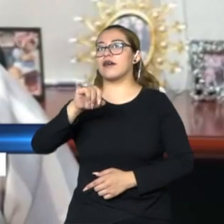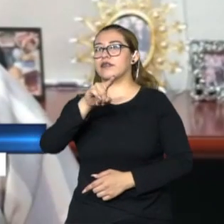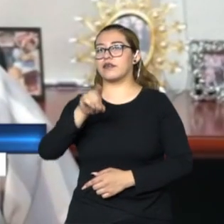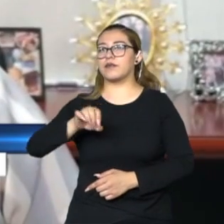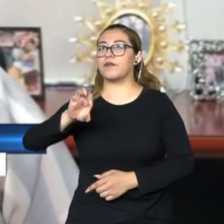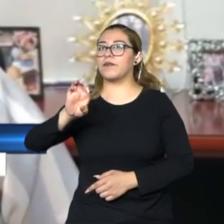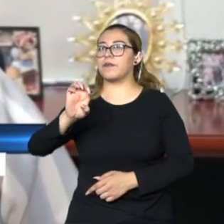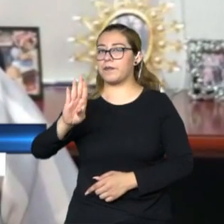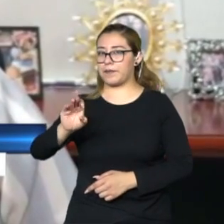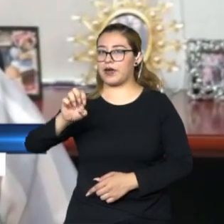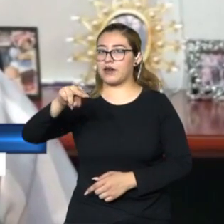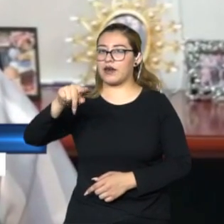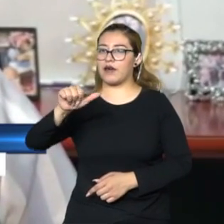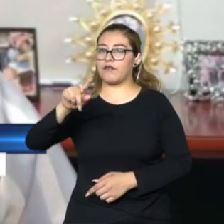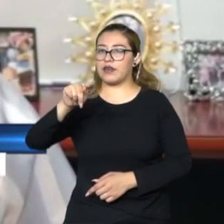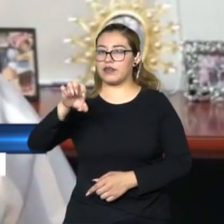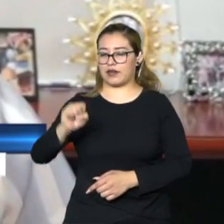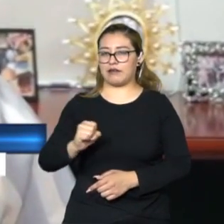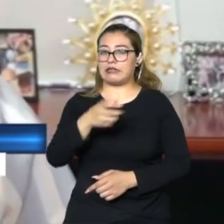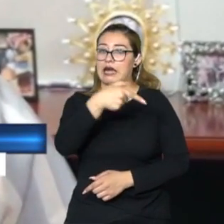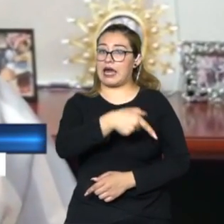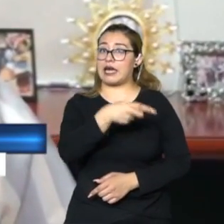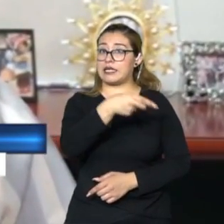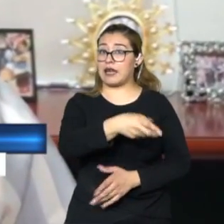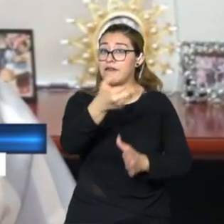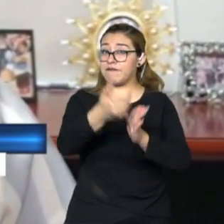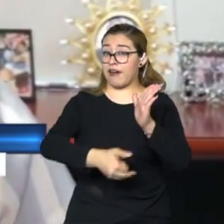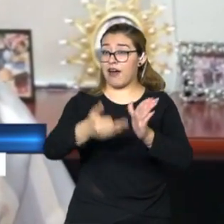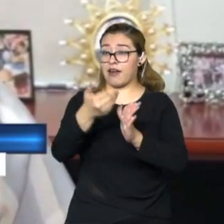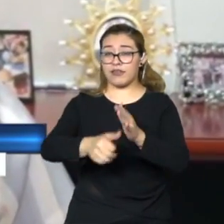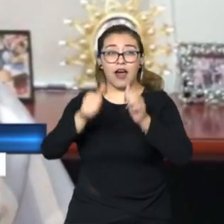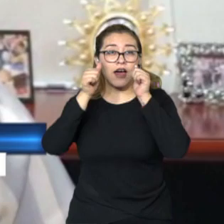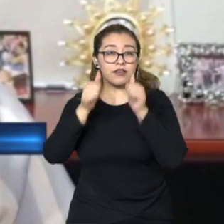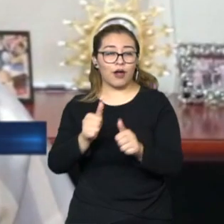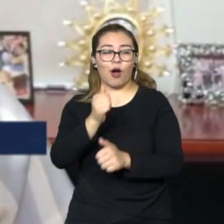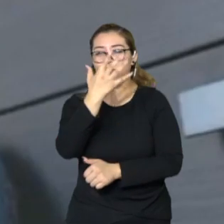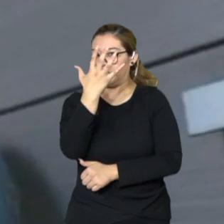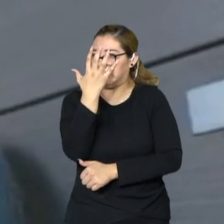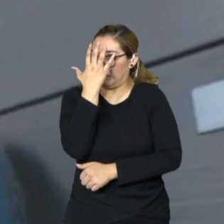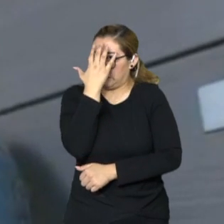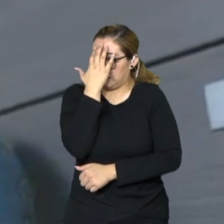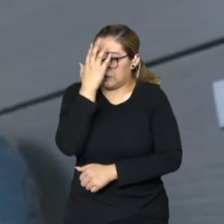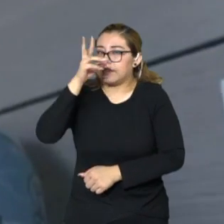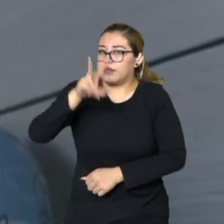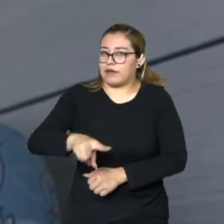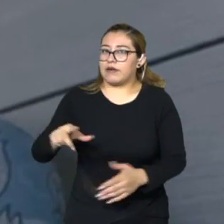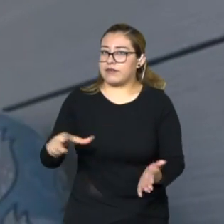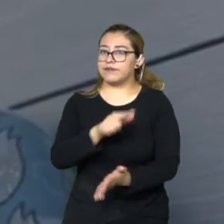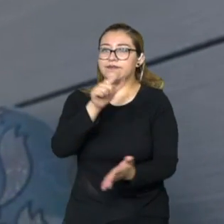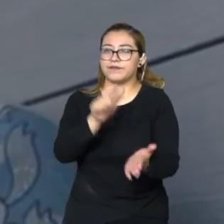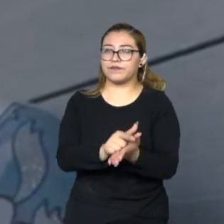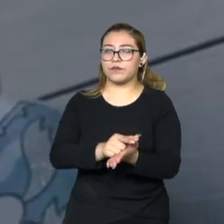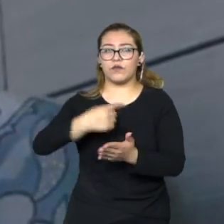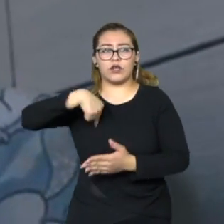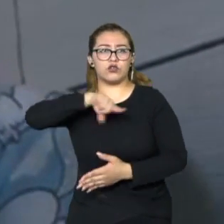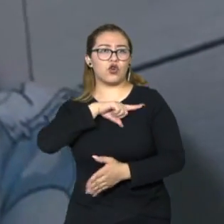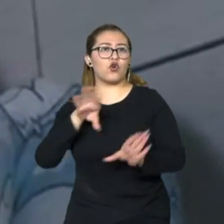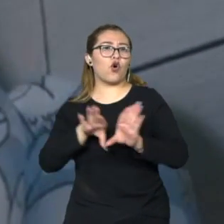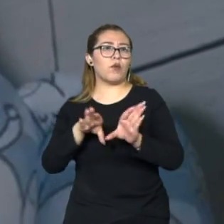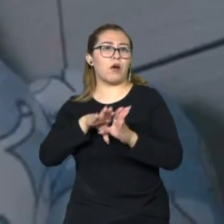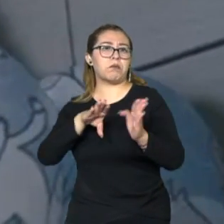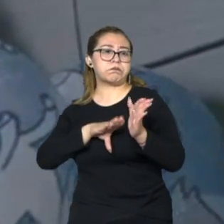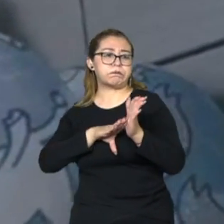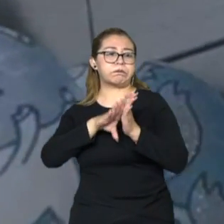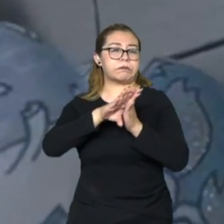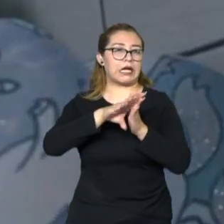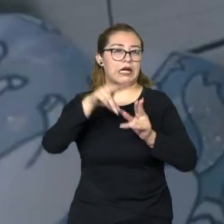debería de darles vergüenza la falta de atención que han estado poniendo a la alerta de género. No hemos logrado salir del top